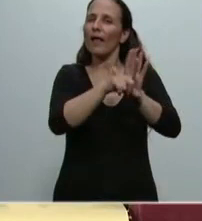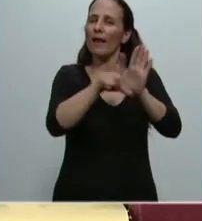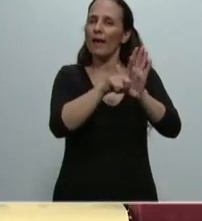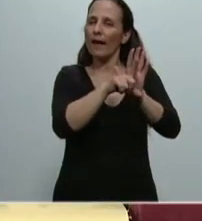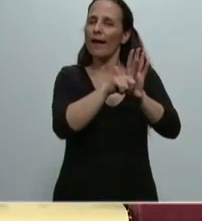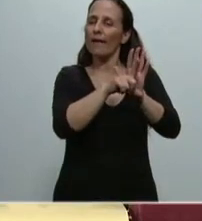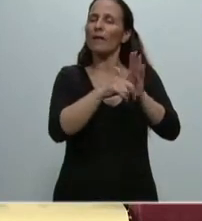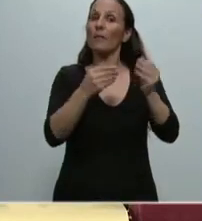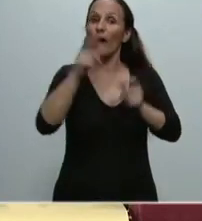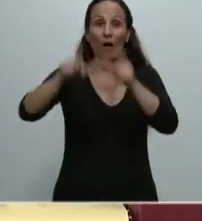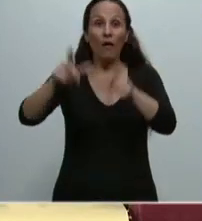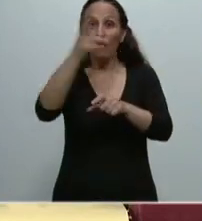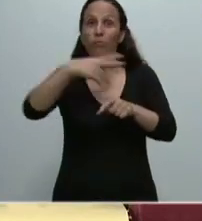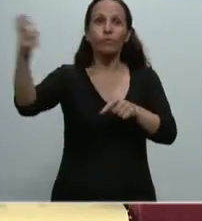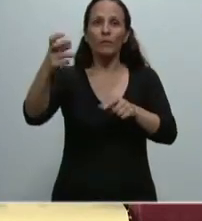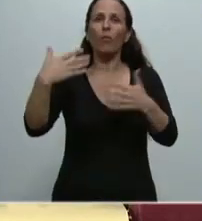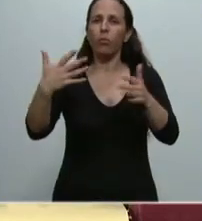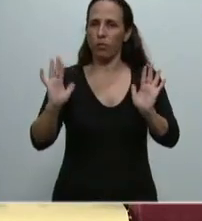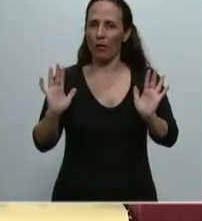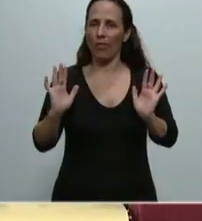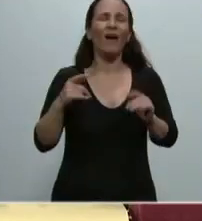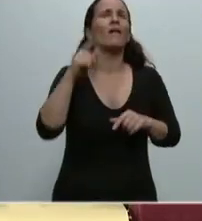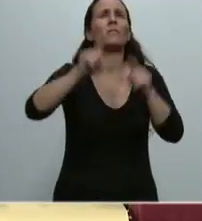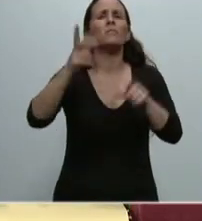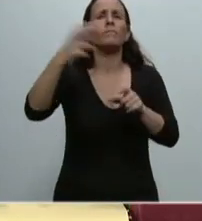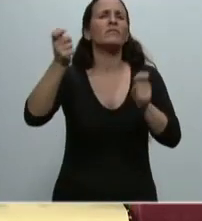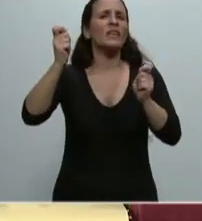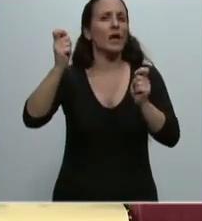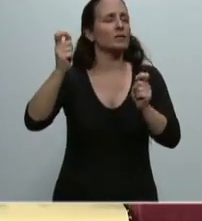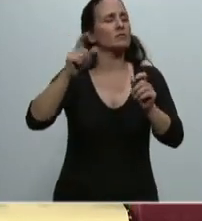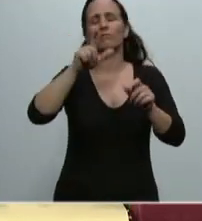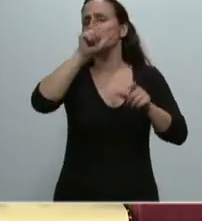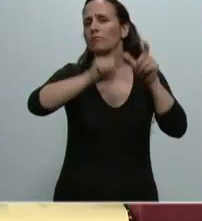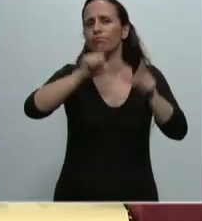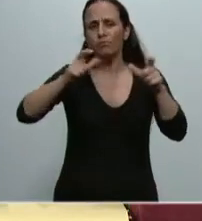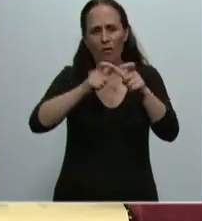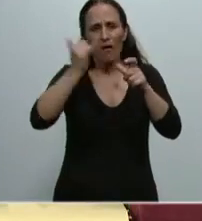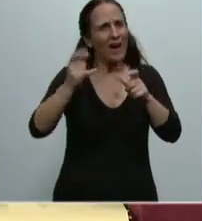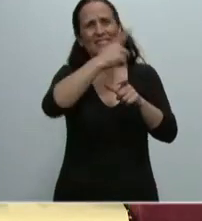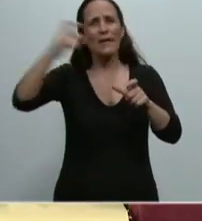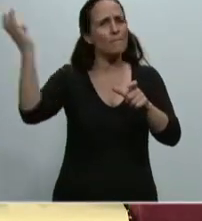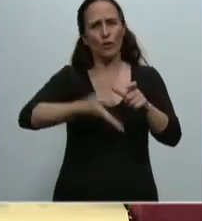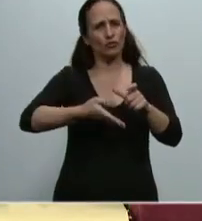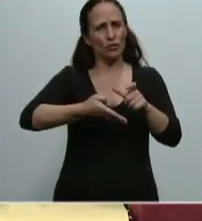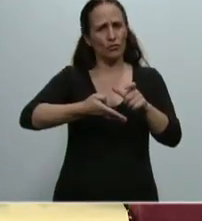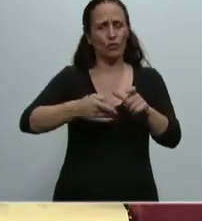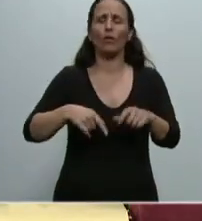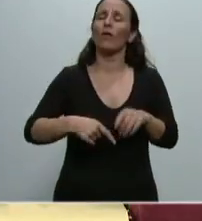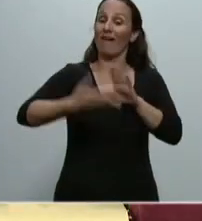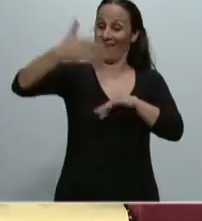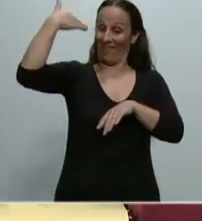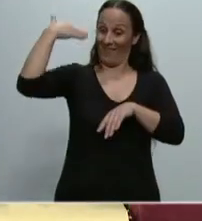permitan el cobro de los servicios correspondientes al 100% de los títulos emitidos en el marco de la